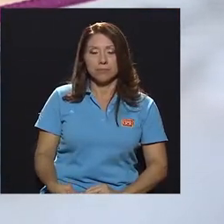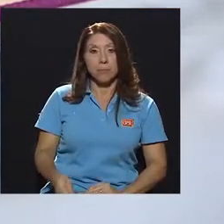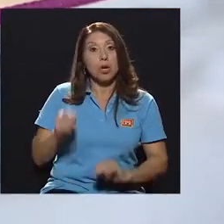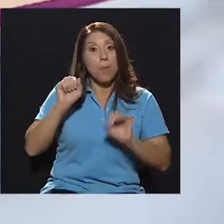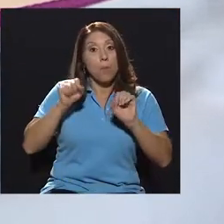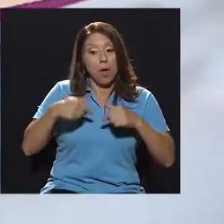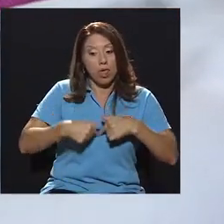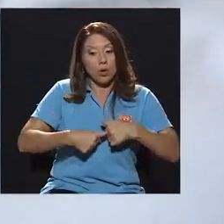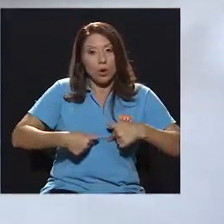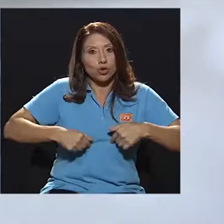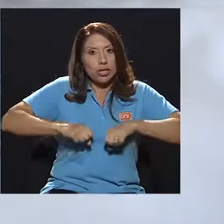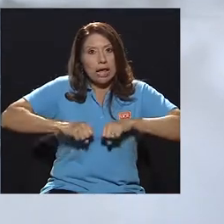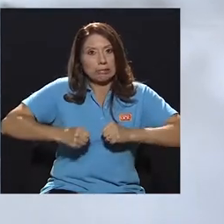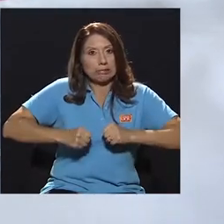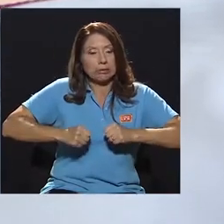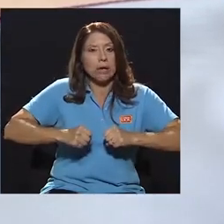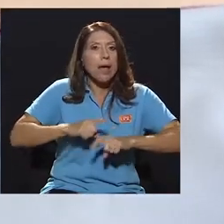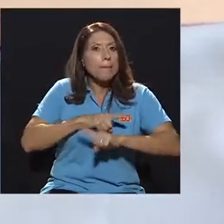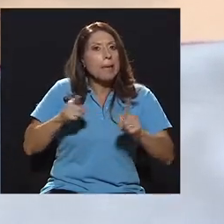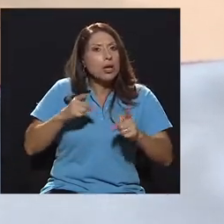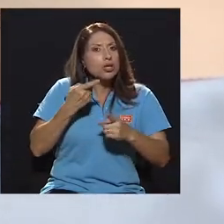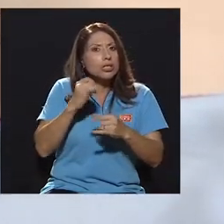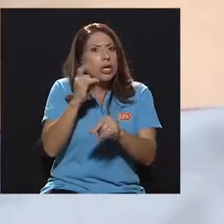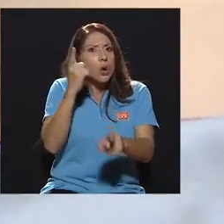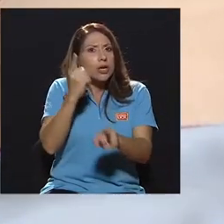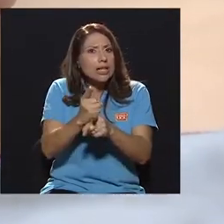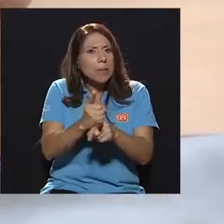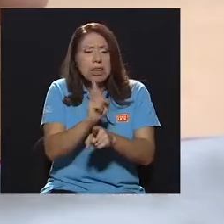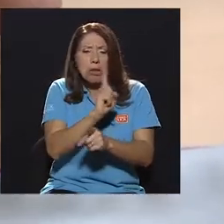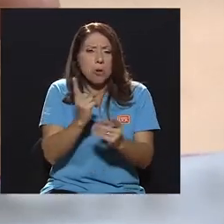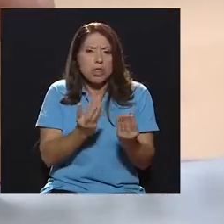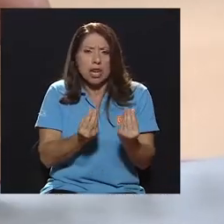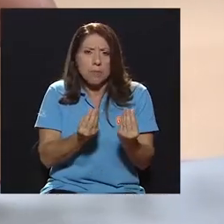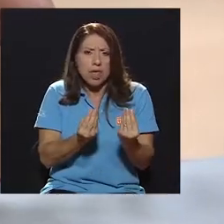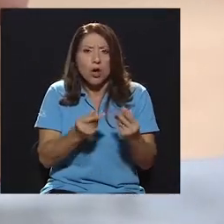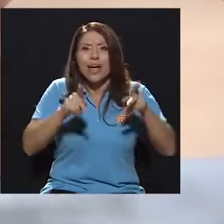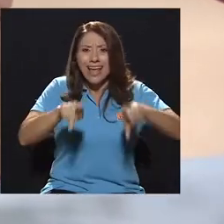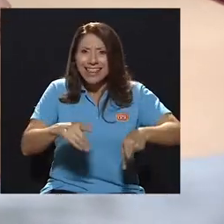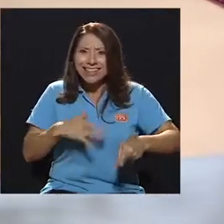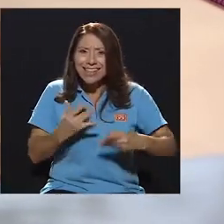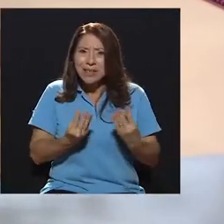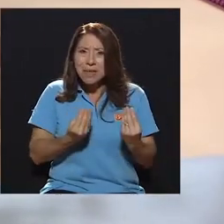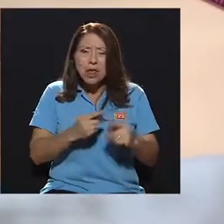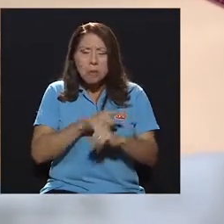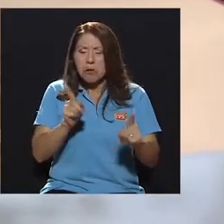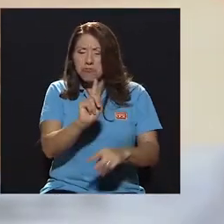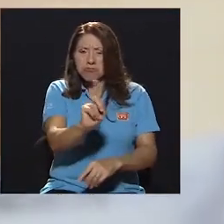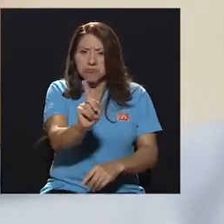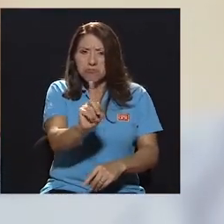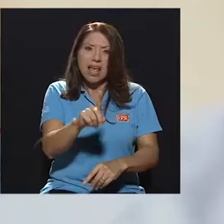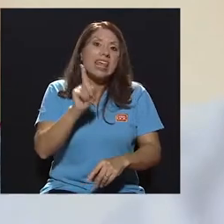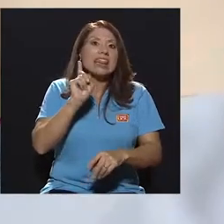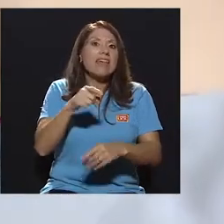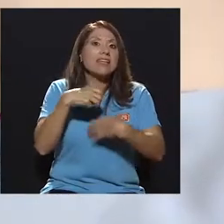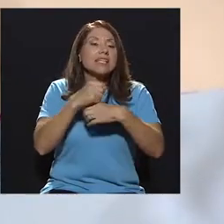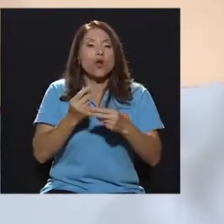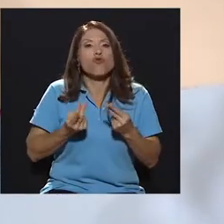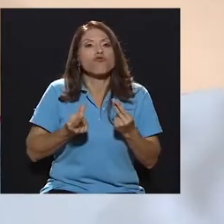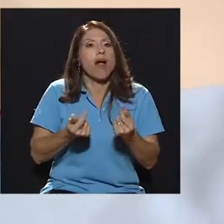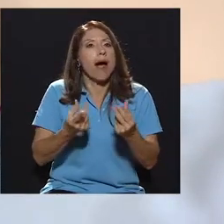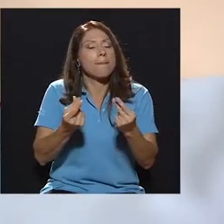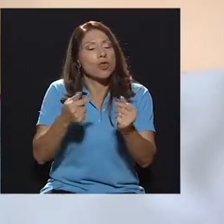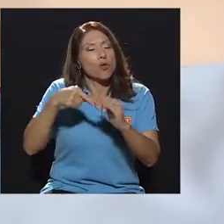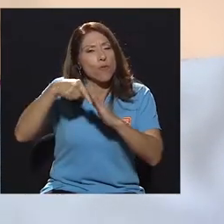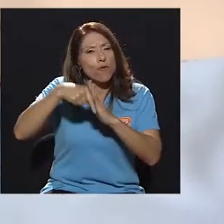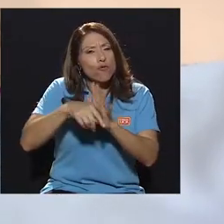es fracturar una costilla pero si yo lo hago correctamente no debo tener miedo. La gente le da miedo pero no debo tener miedo y debo comprimir como les digo